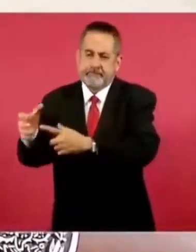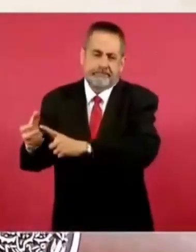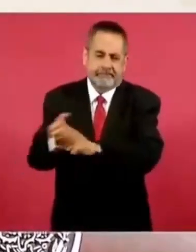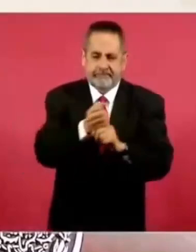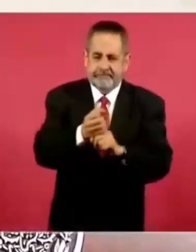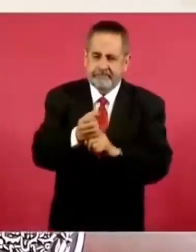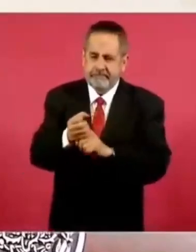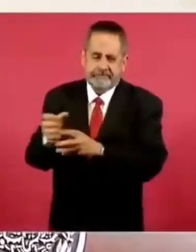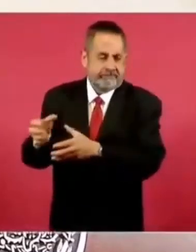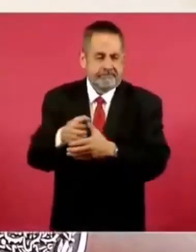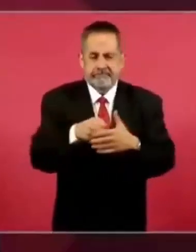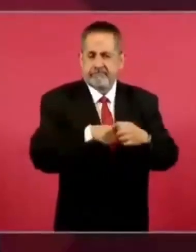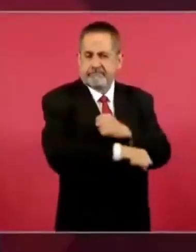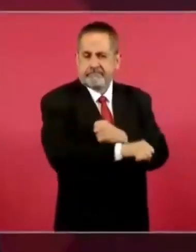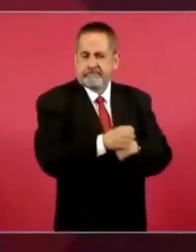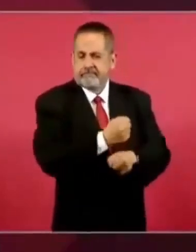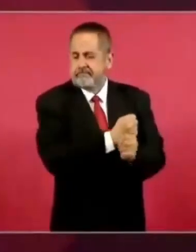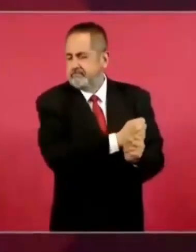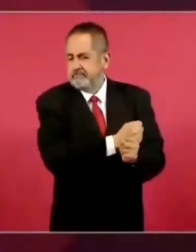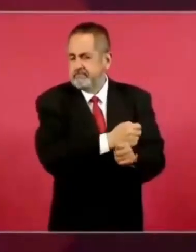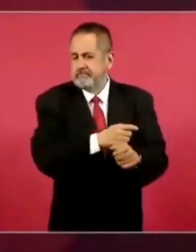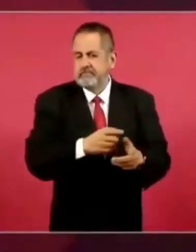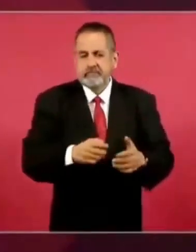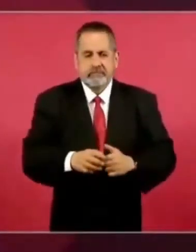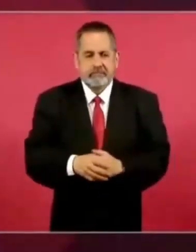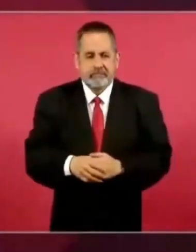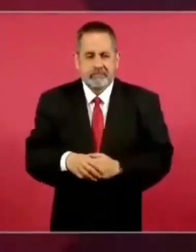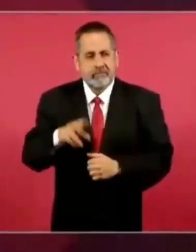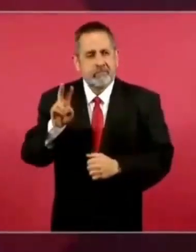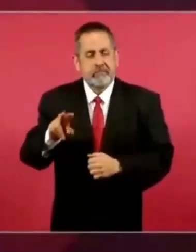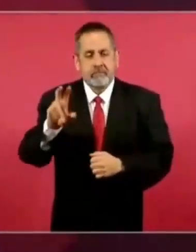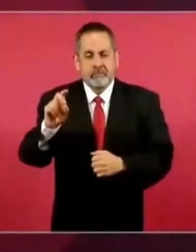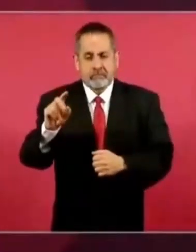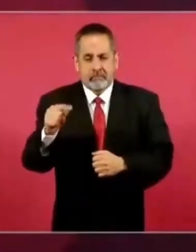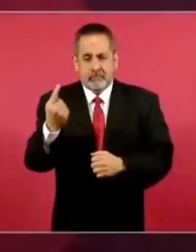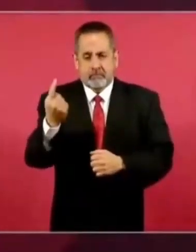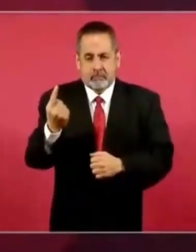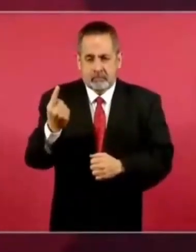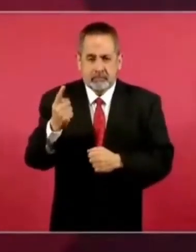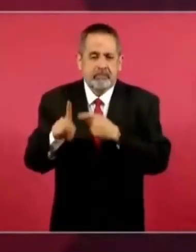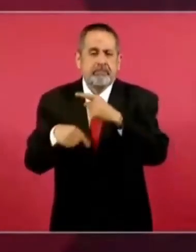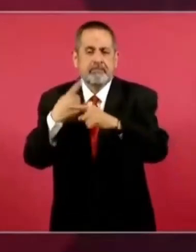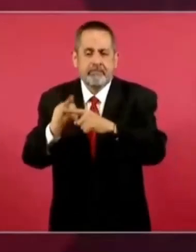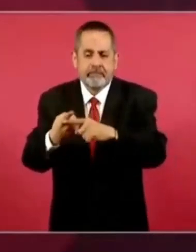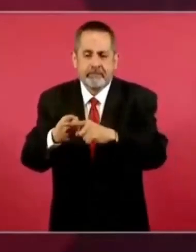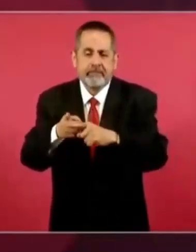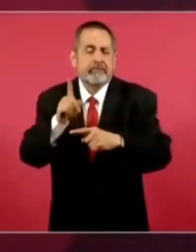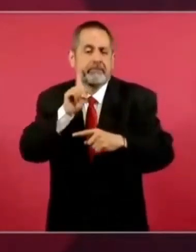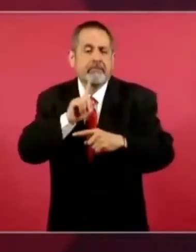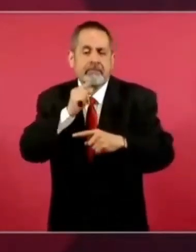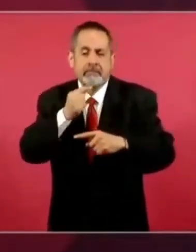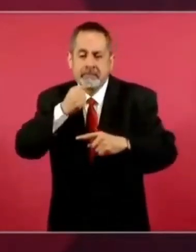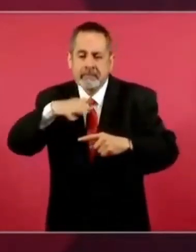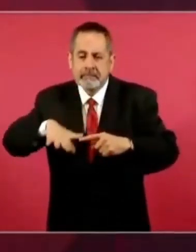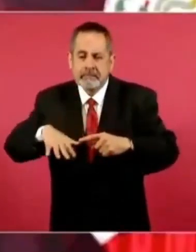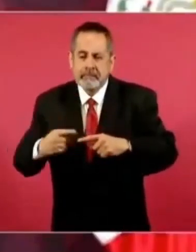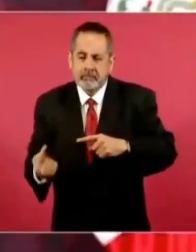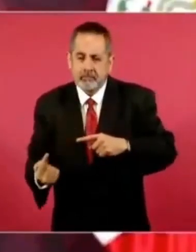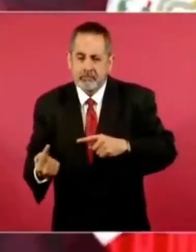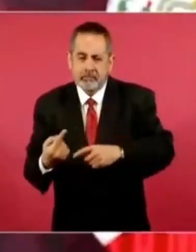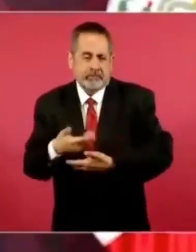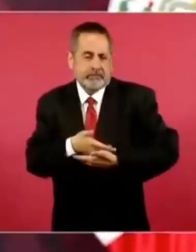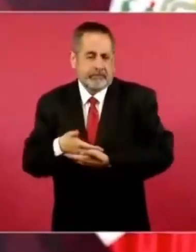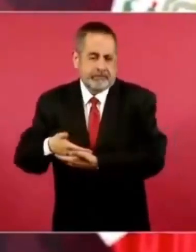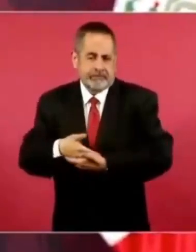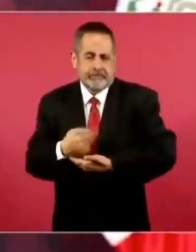eran 31 y un niño, una niña de un año.